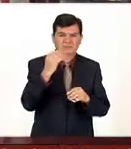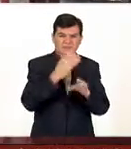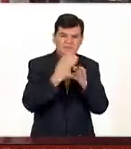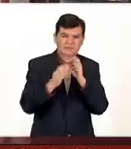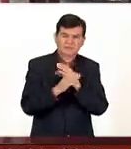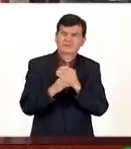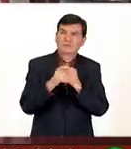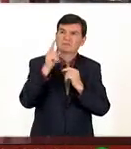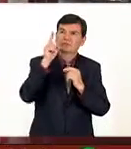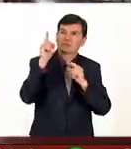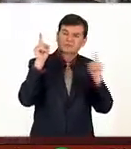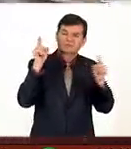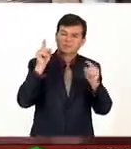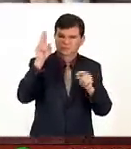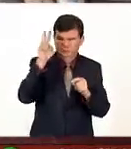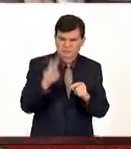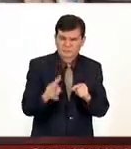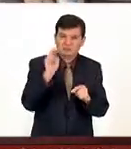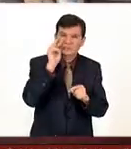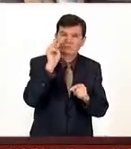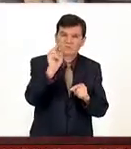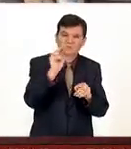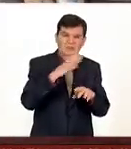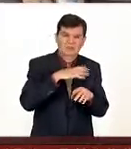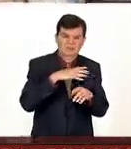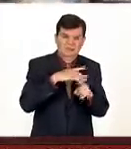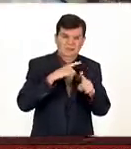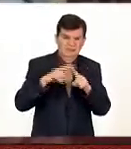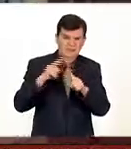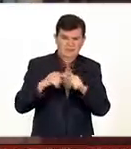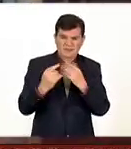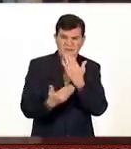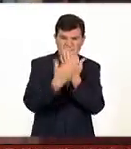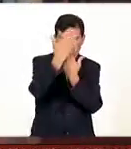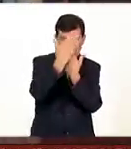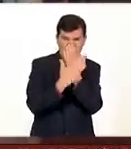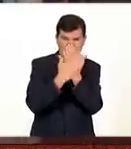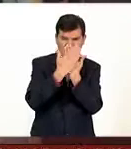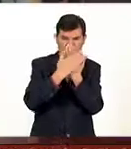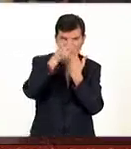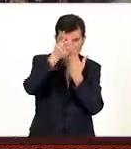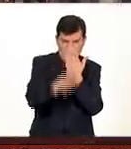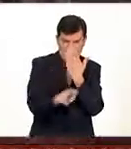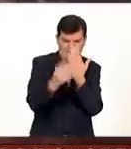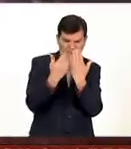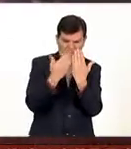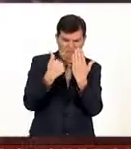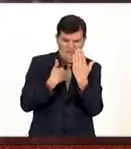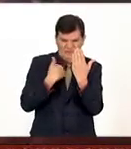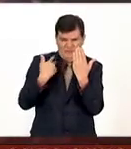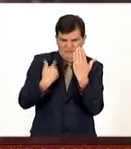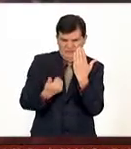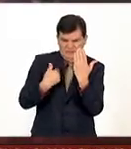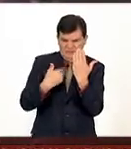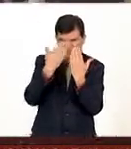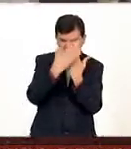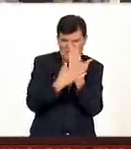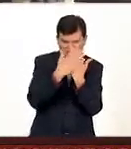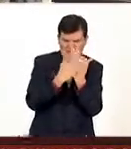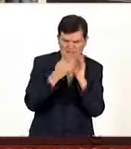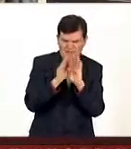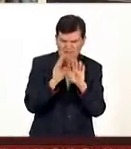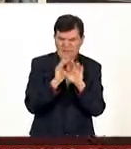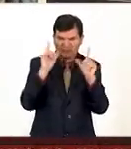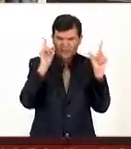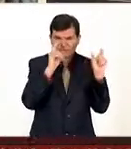cosas que yo no estaba realmente viendo que había una especie de pantalla entre la realidad y mi comprensión entonces era